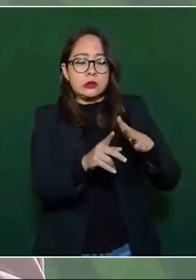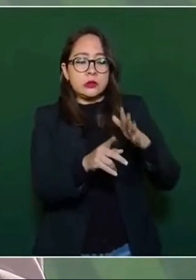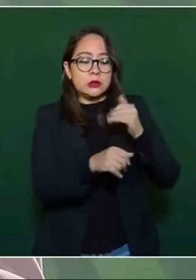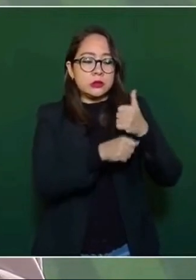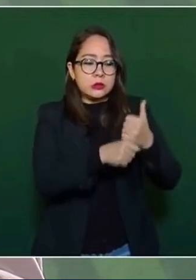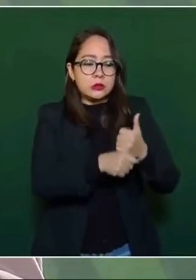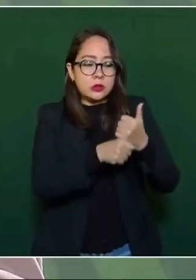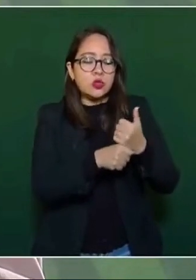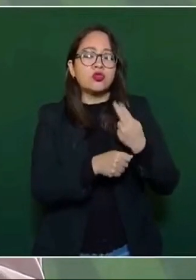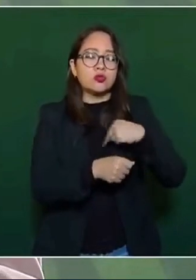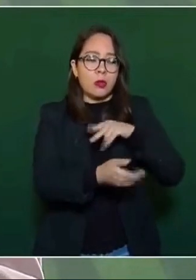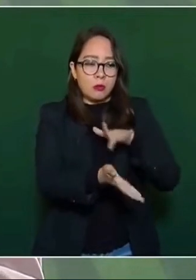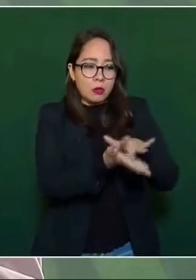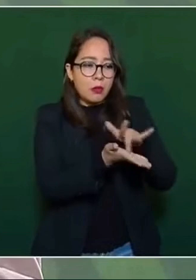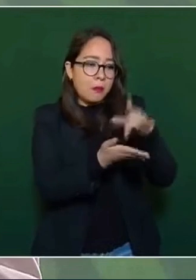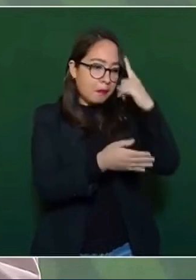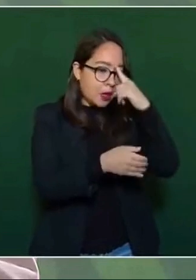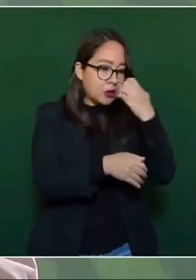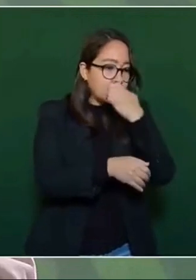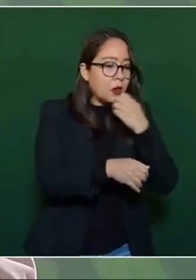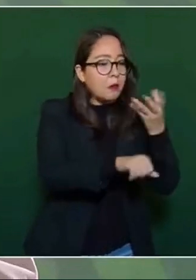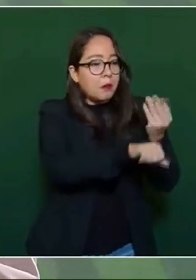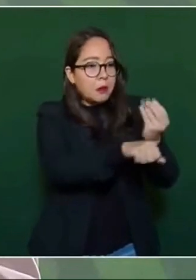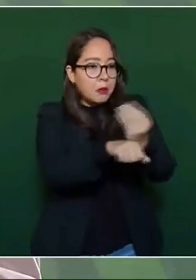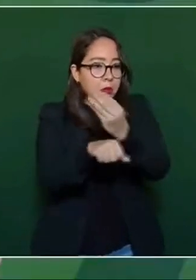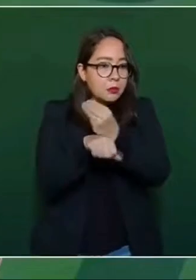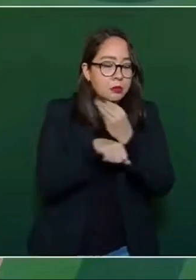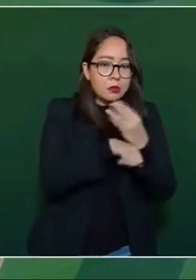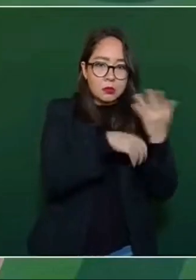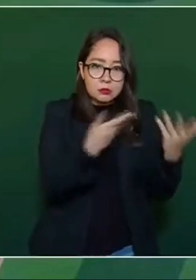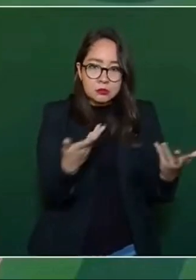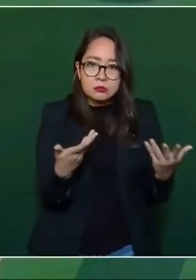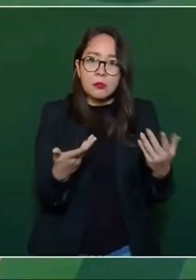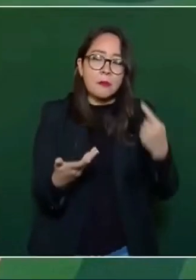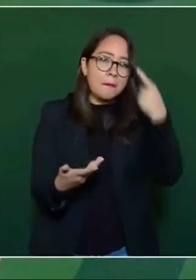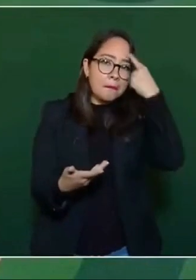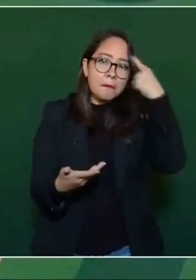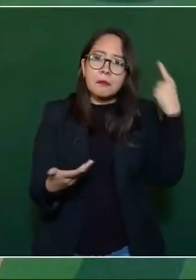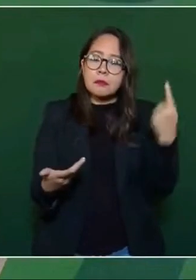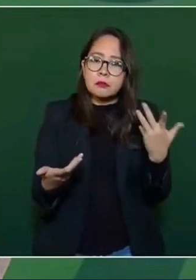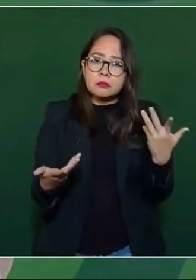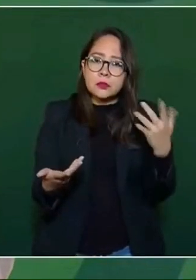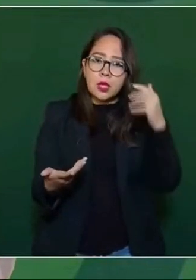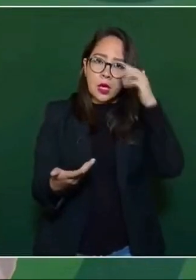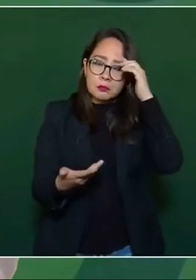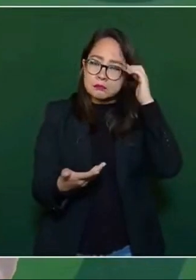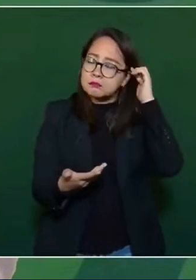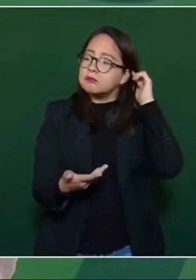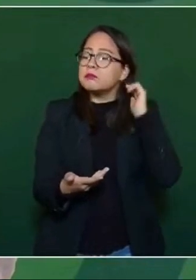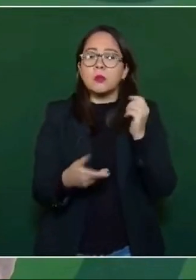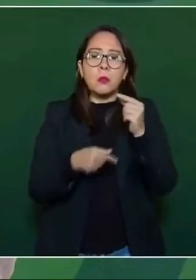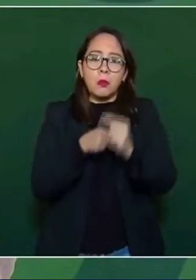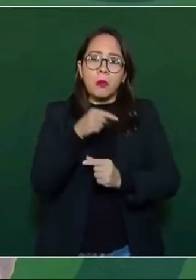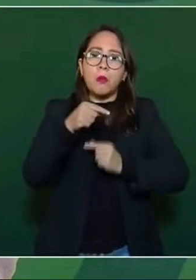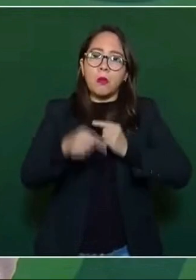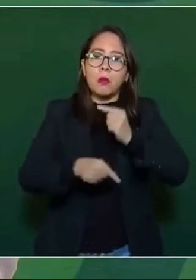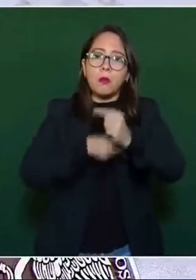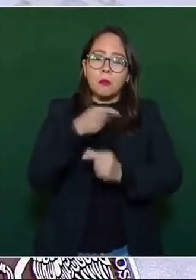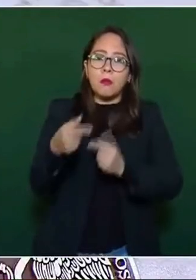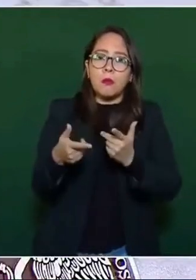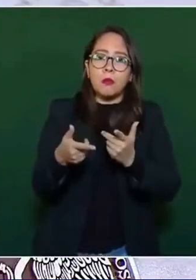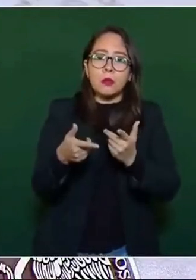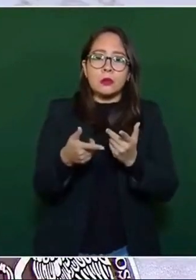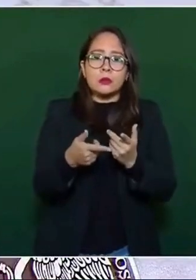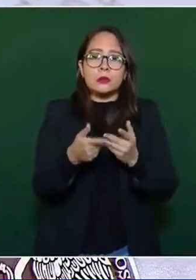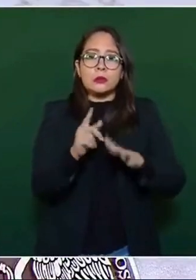las escuelas, para que se vayan creando las condiciones